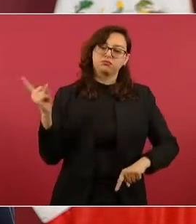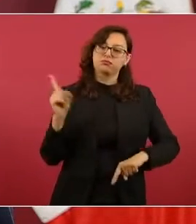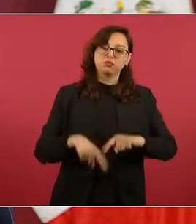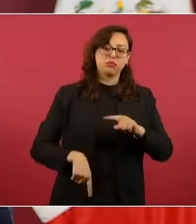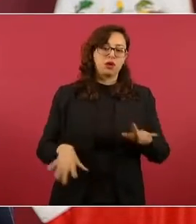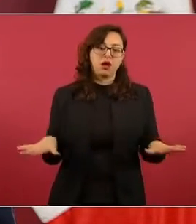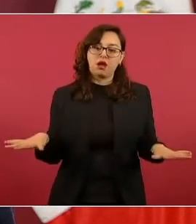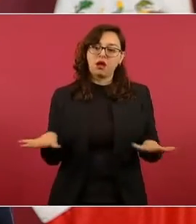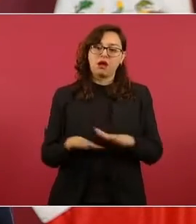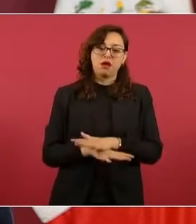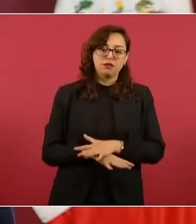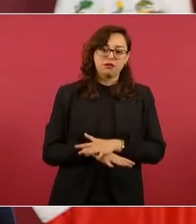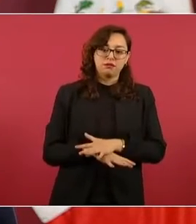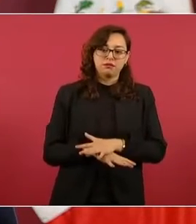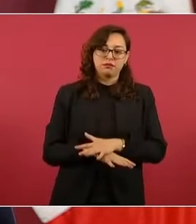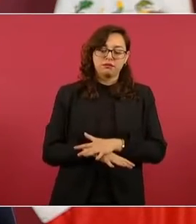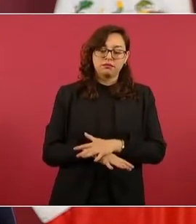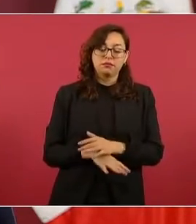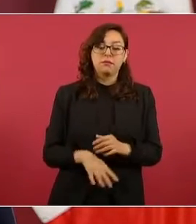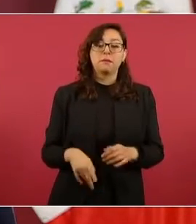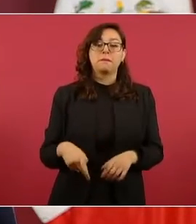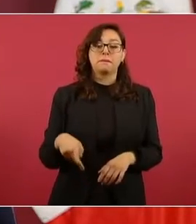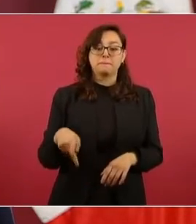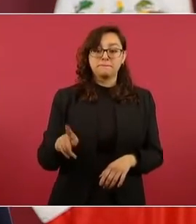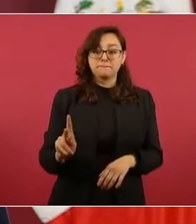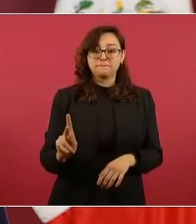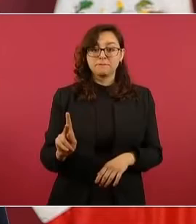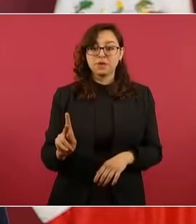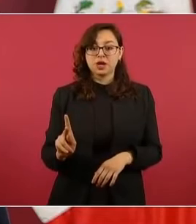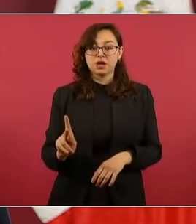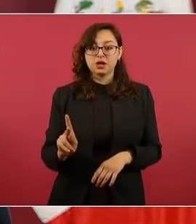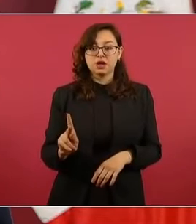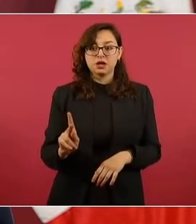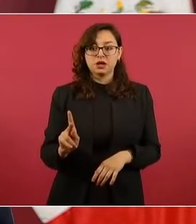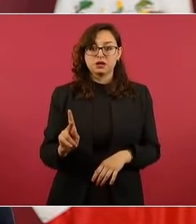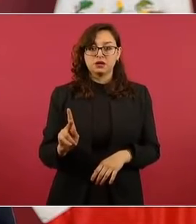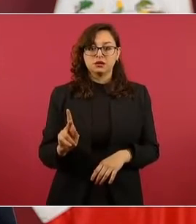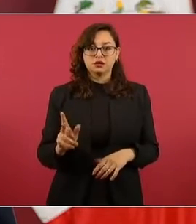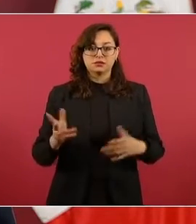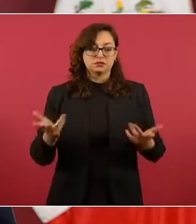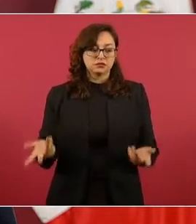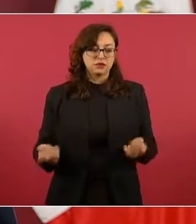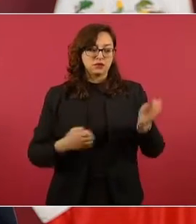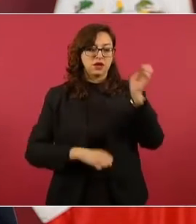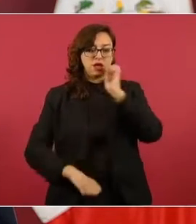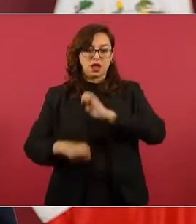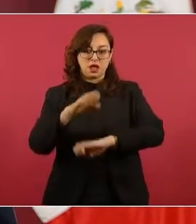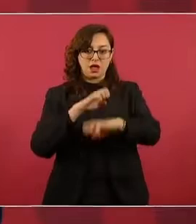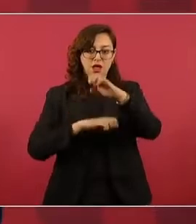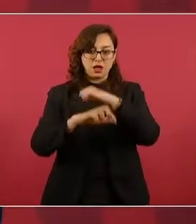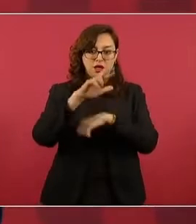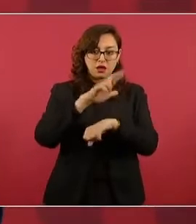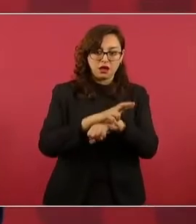Sin embargo, muchos empresarios,